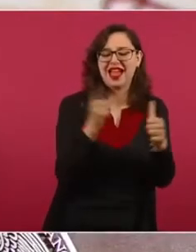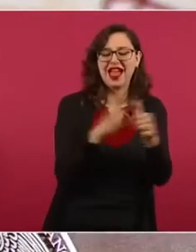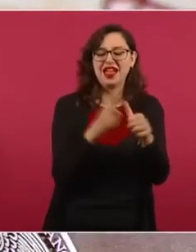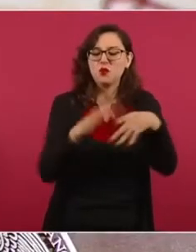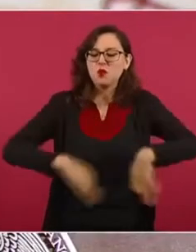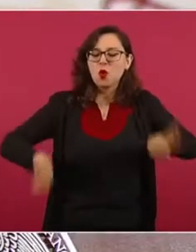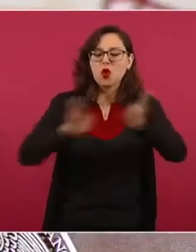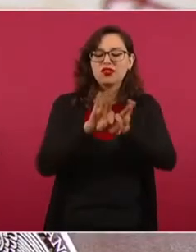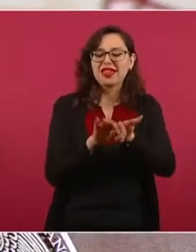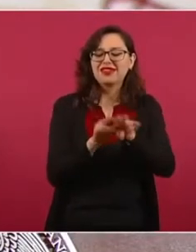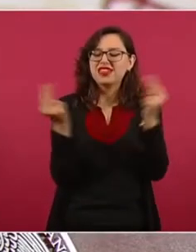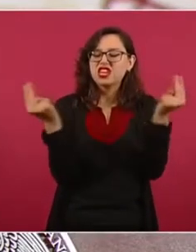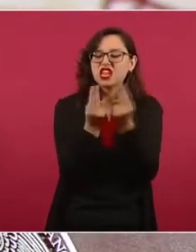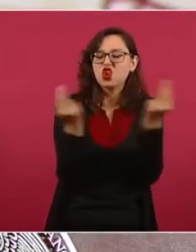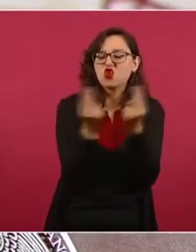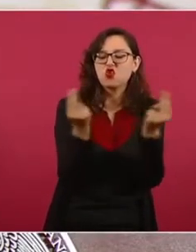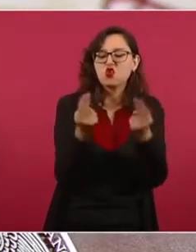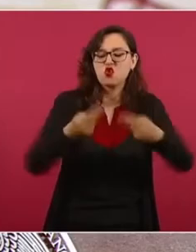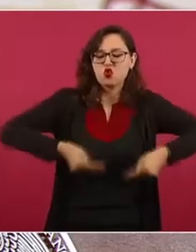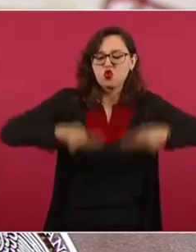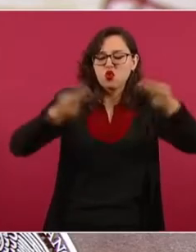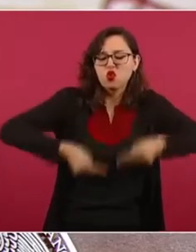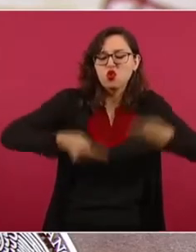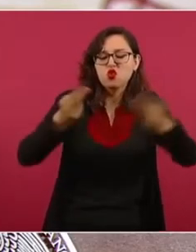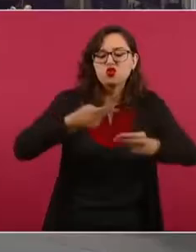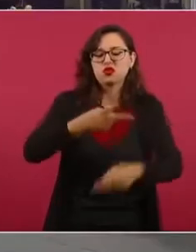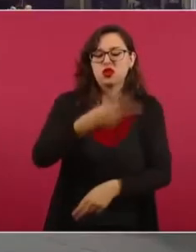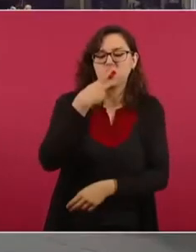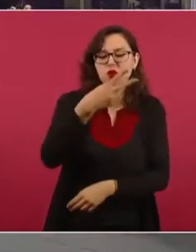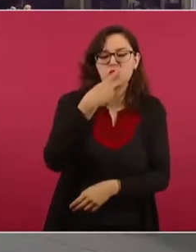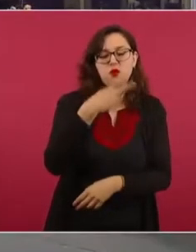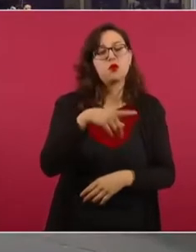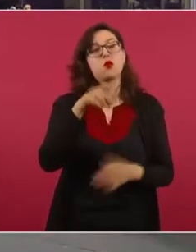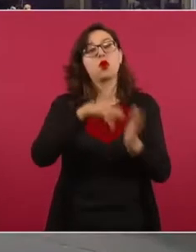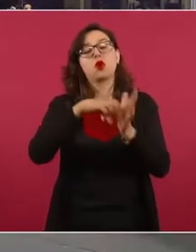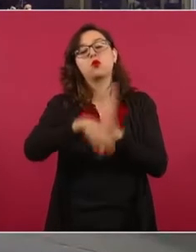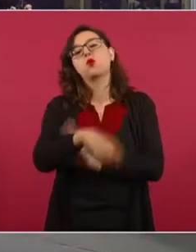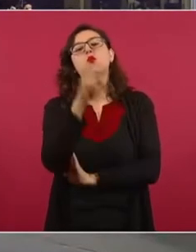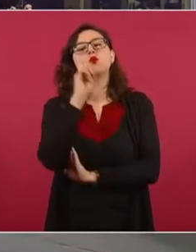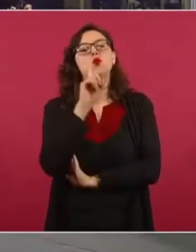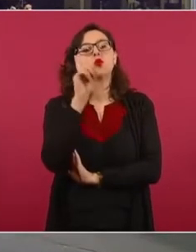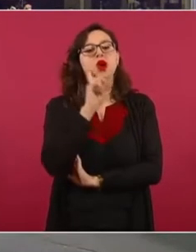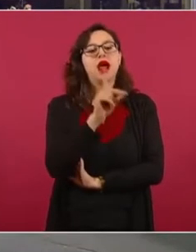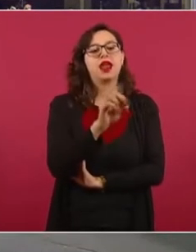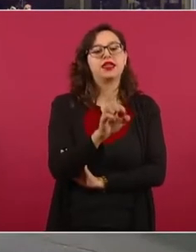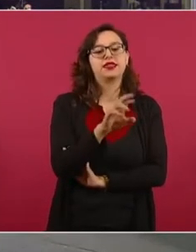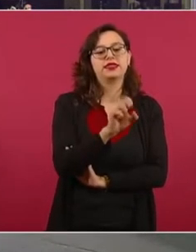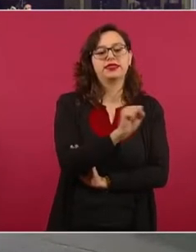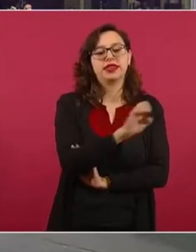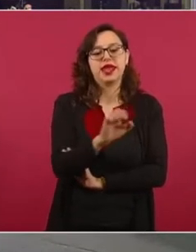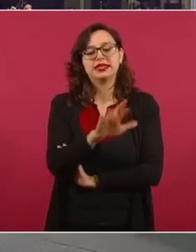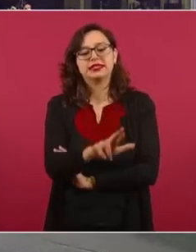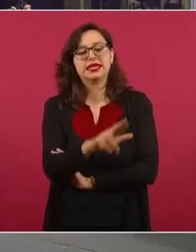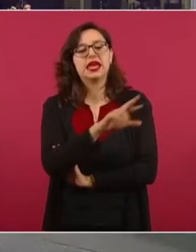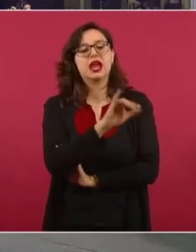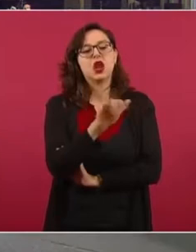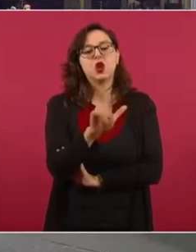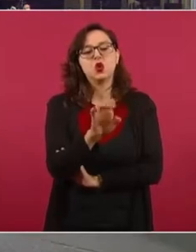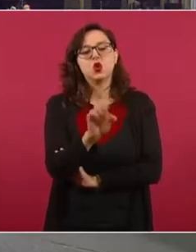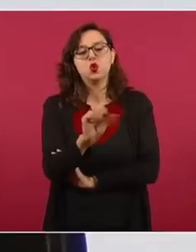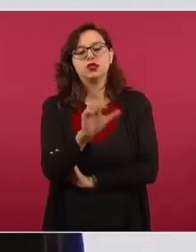Personajes como Denise Dresser, sí, otra vez Denise Dresser, Luis Cárdenas, Néstor Ojeda,